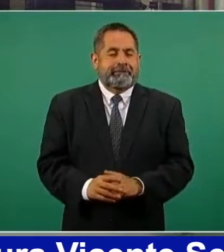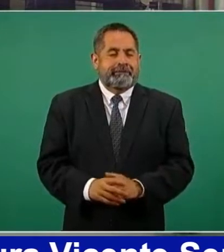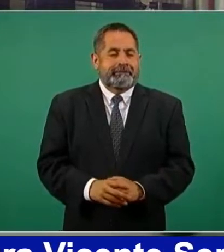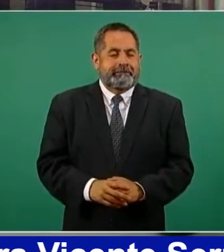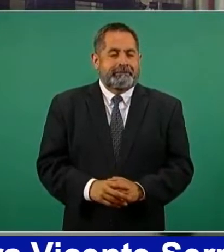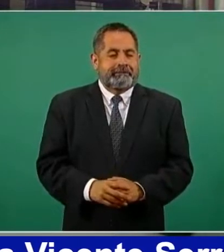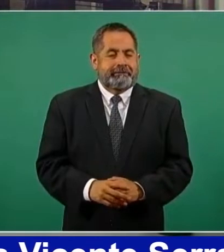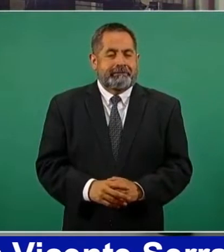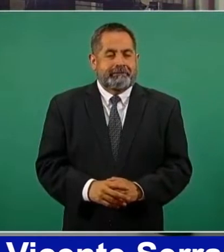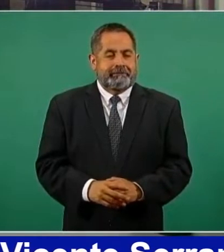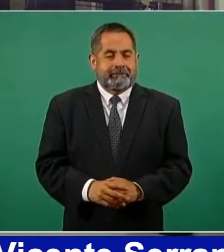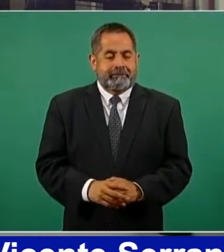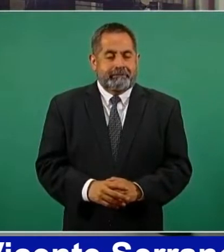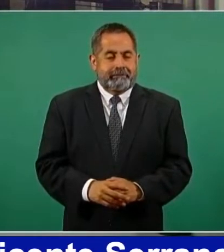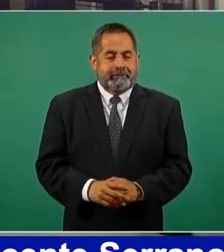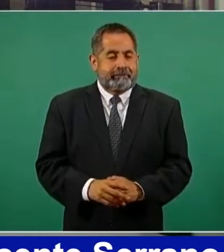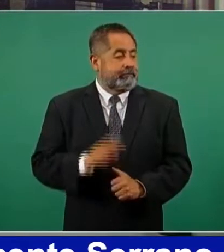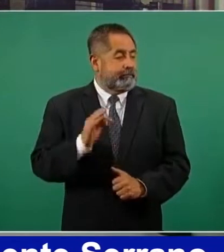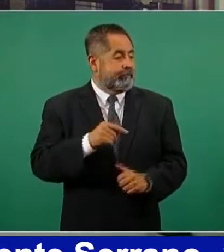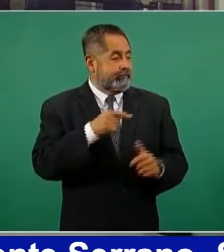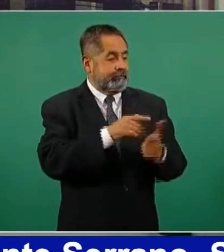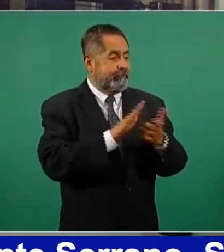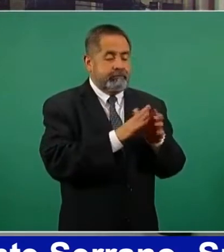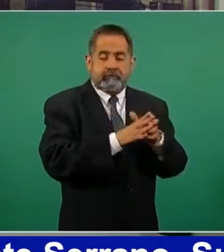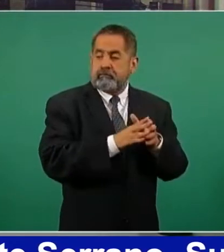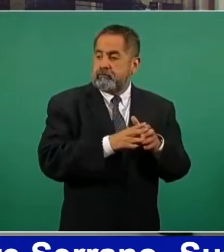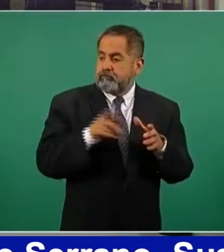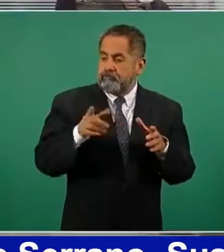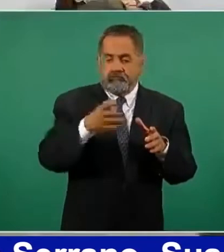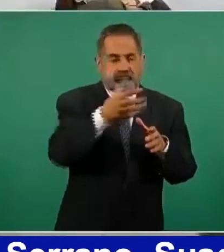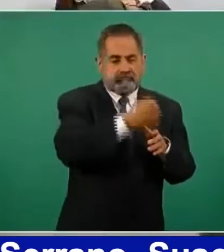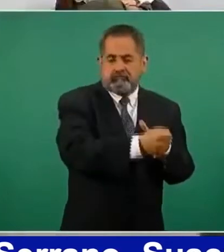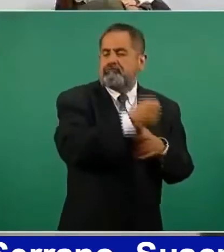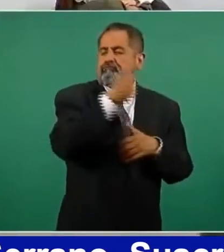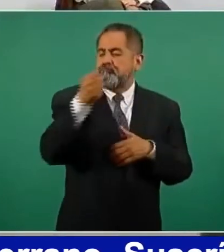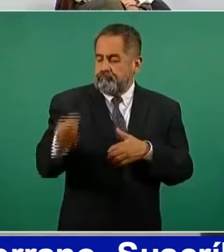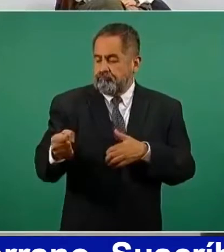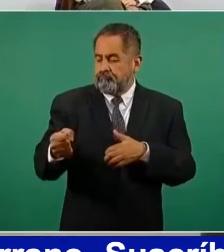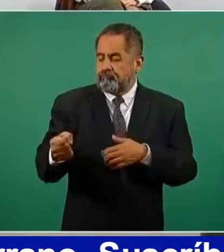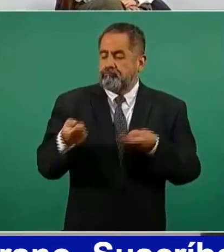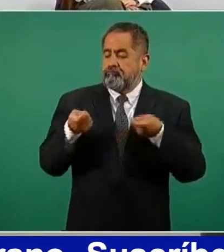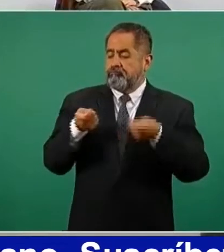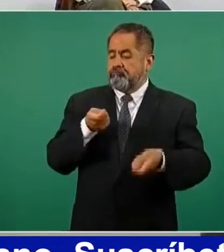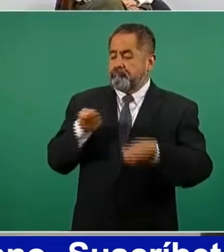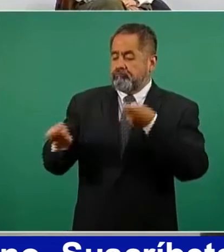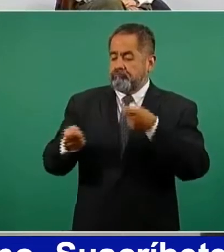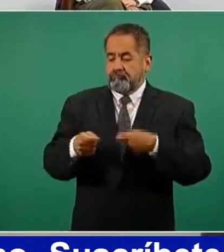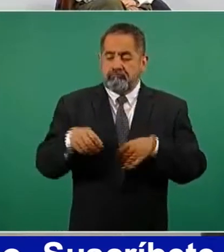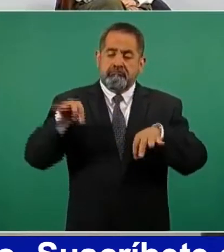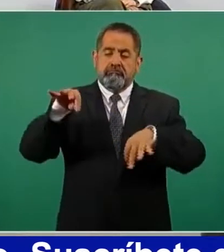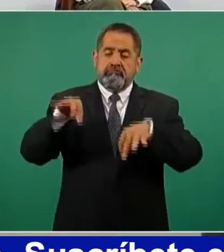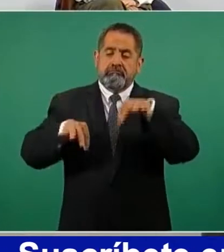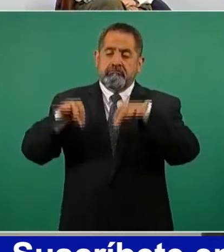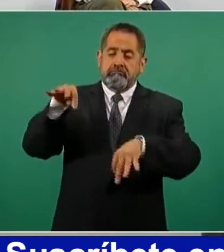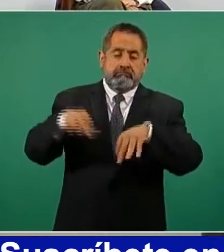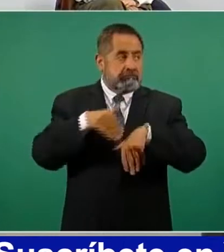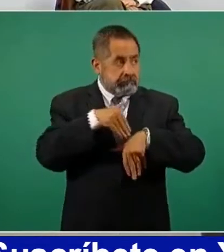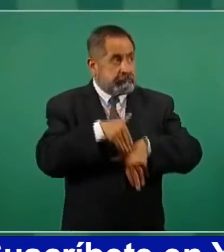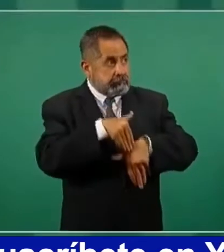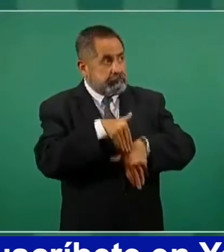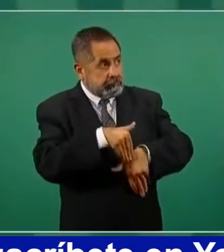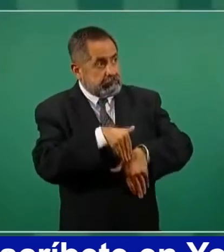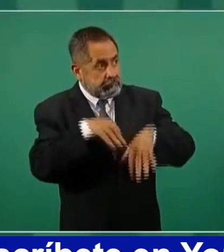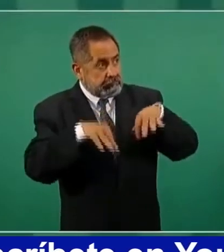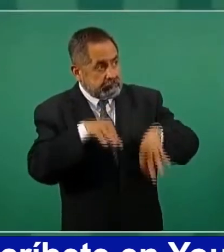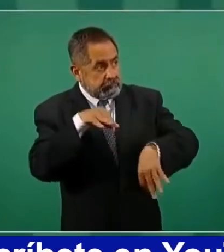Si imponen a una autoridad, pues va a ser un pelele, un títere y